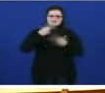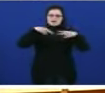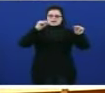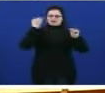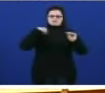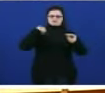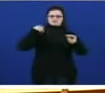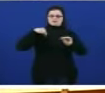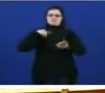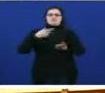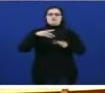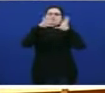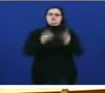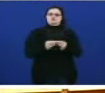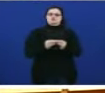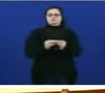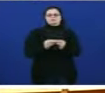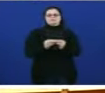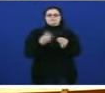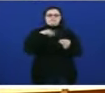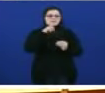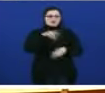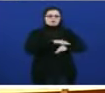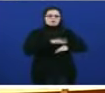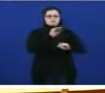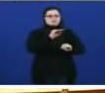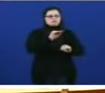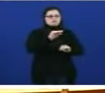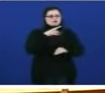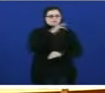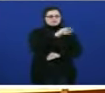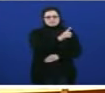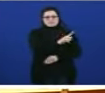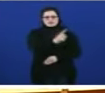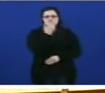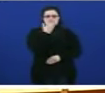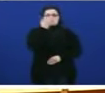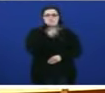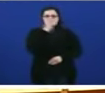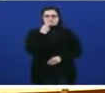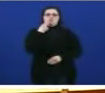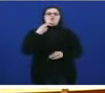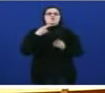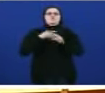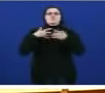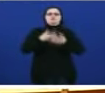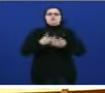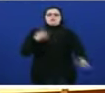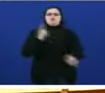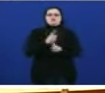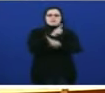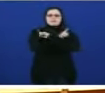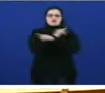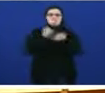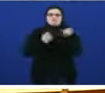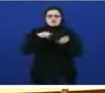conclusión non pode ser positiva vostedes señoría prometeu loitar contra a crise e desemprego e oxe temos 30.000 parados máis que hai